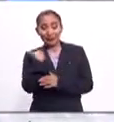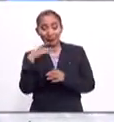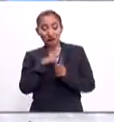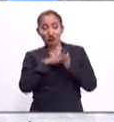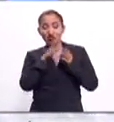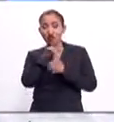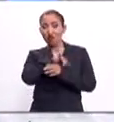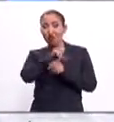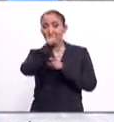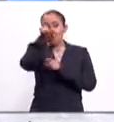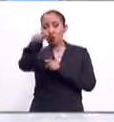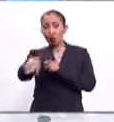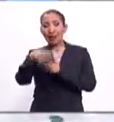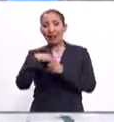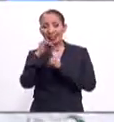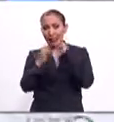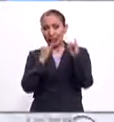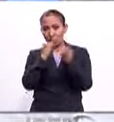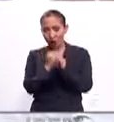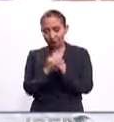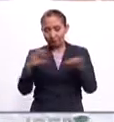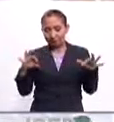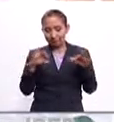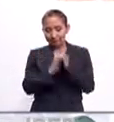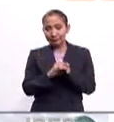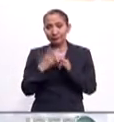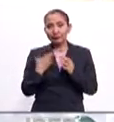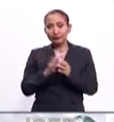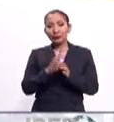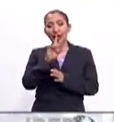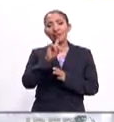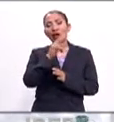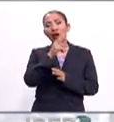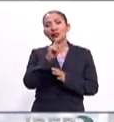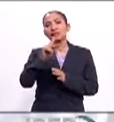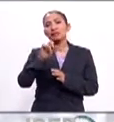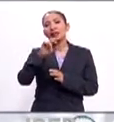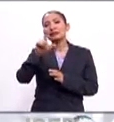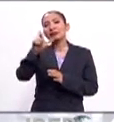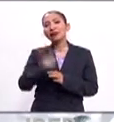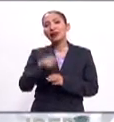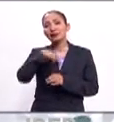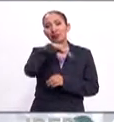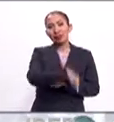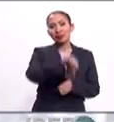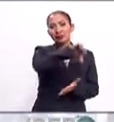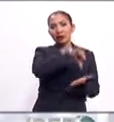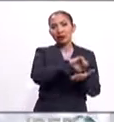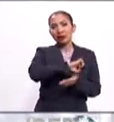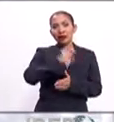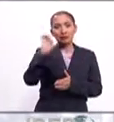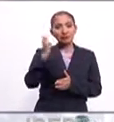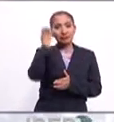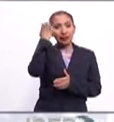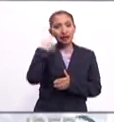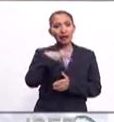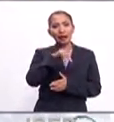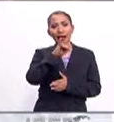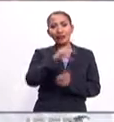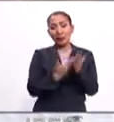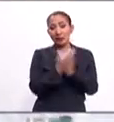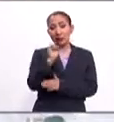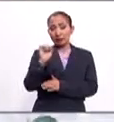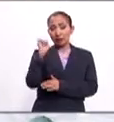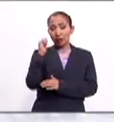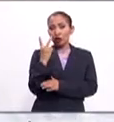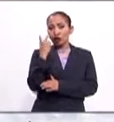nave a bordo de la Estación Espacial Internacional. La cápsula Dragon de SpaceX fue lanzada desde el Centro Espacial Kennedy la mañana